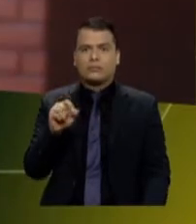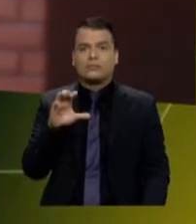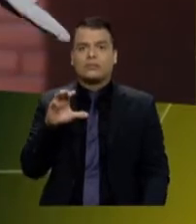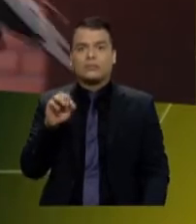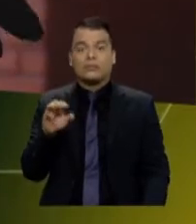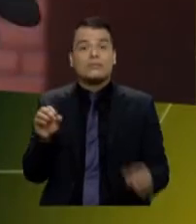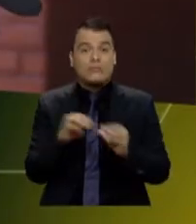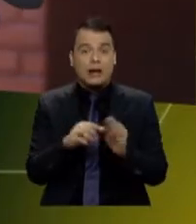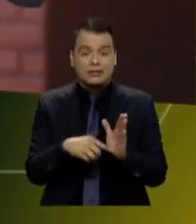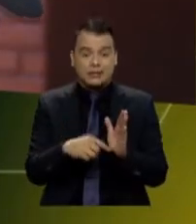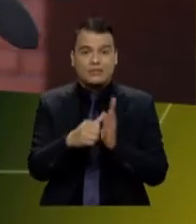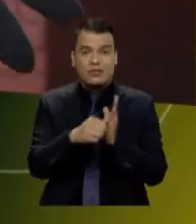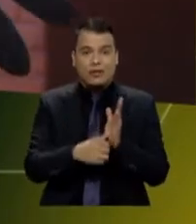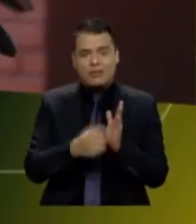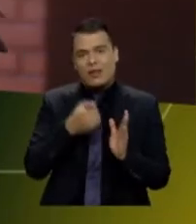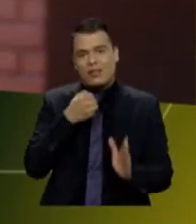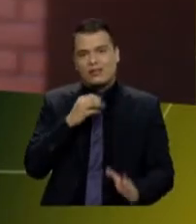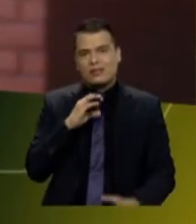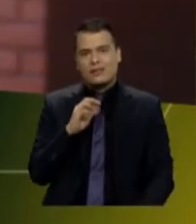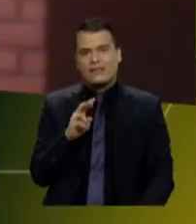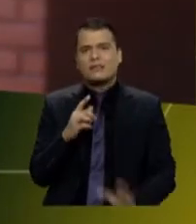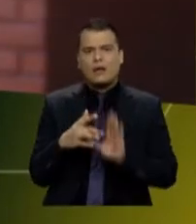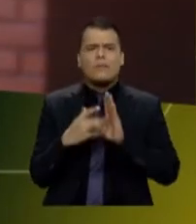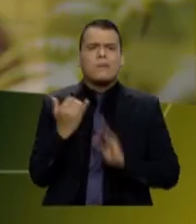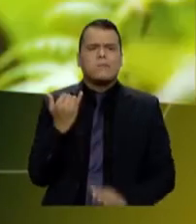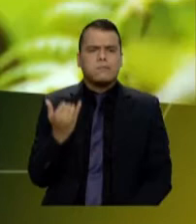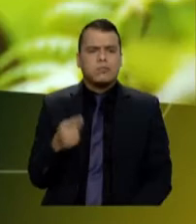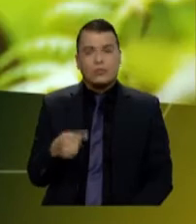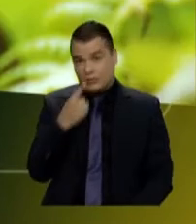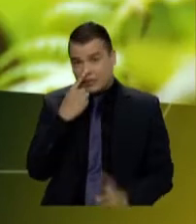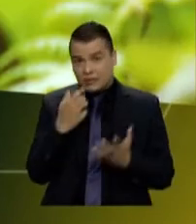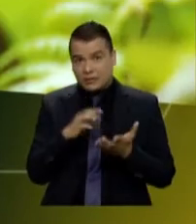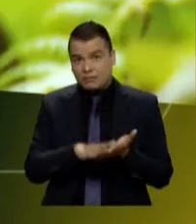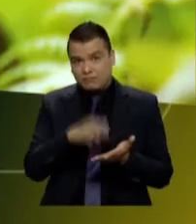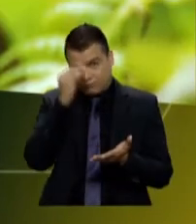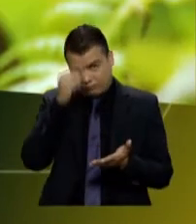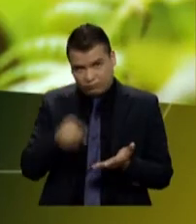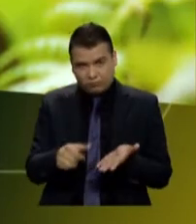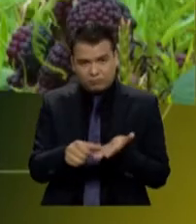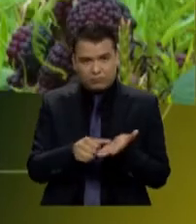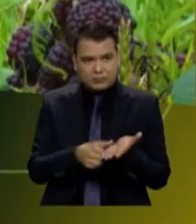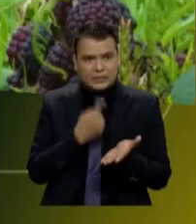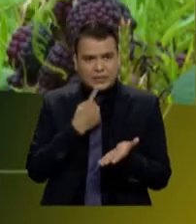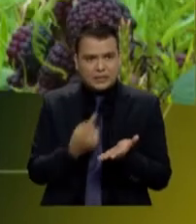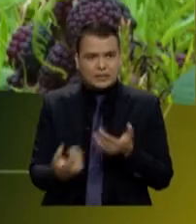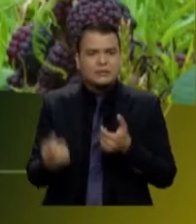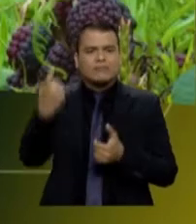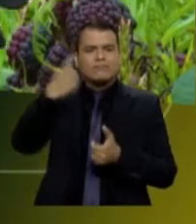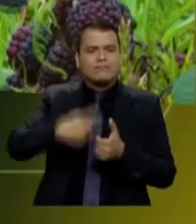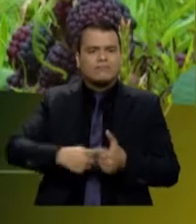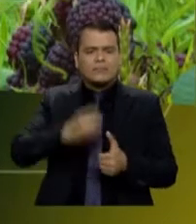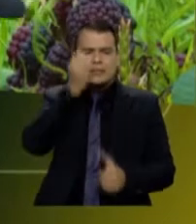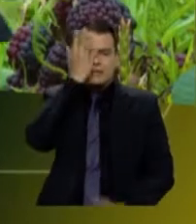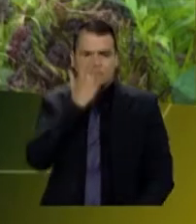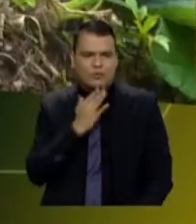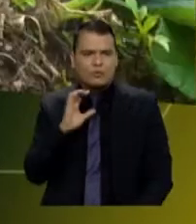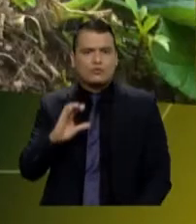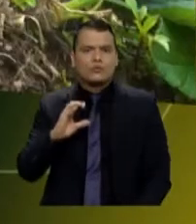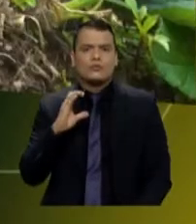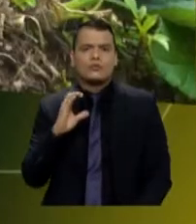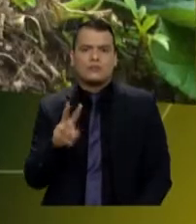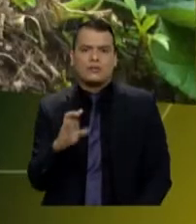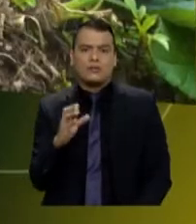quieran conocer lo que está pasando en San Gil, Santander, con Reconecta, uno se puede unir al Facebook de la CBC Mañana, pero dos,